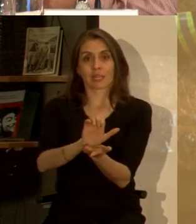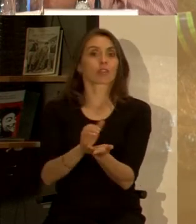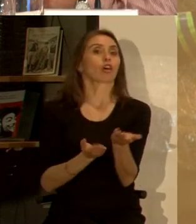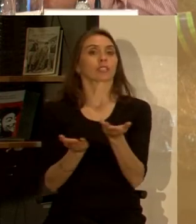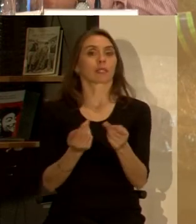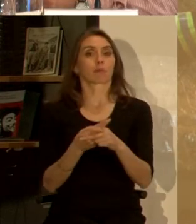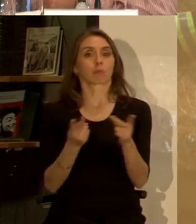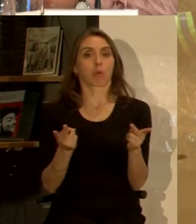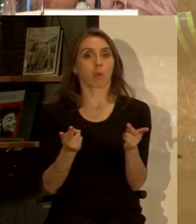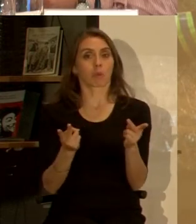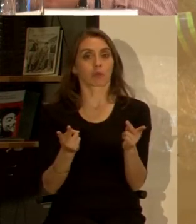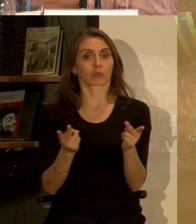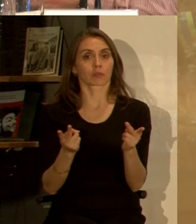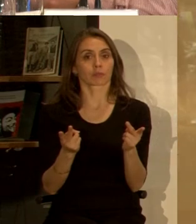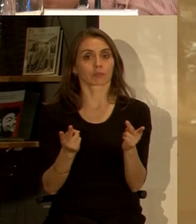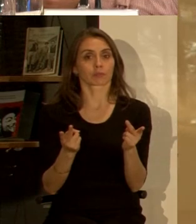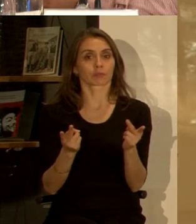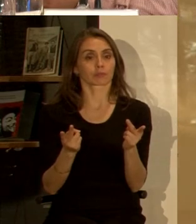públicos son meros